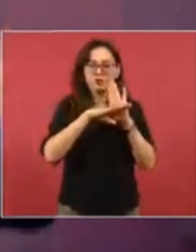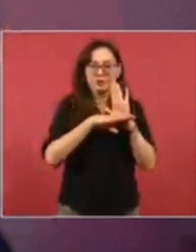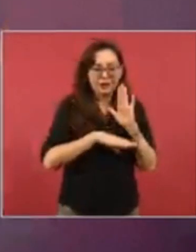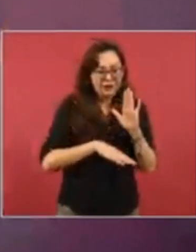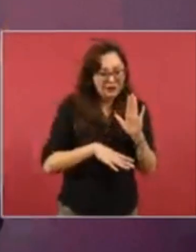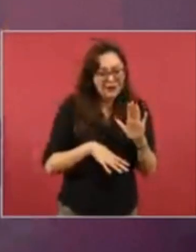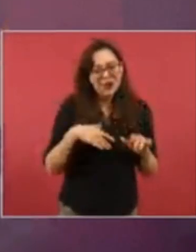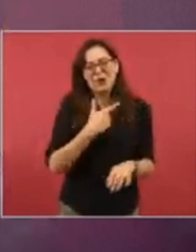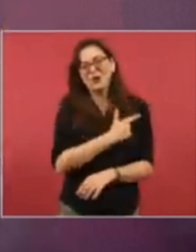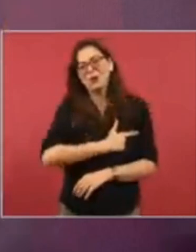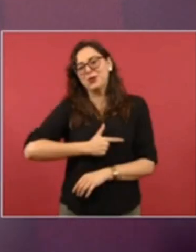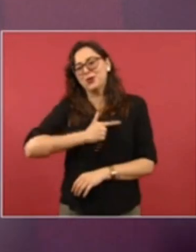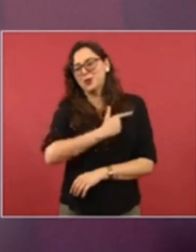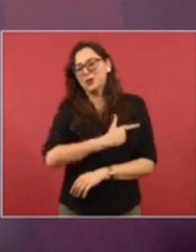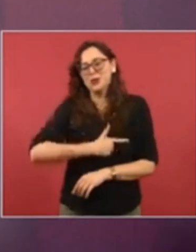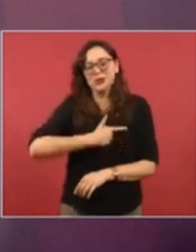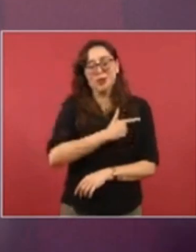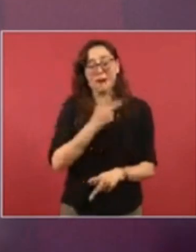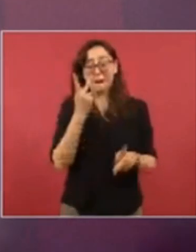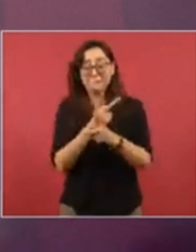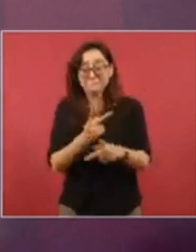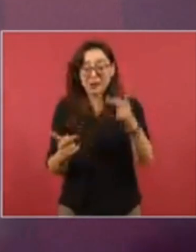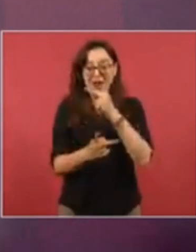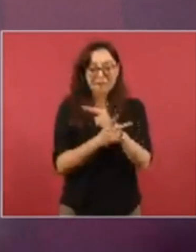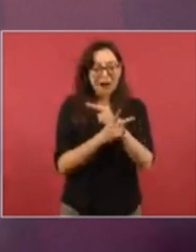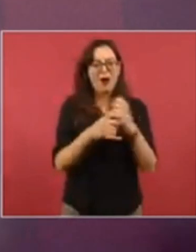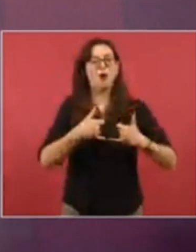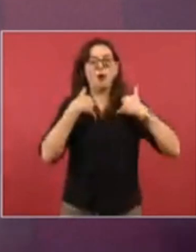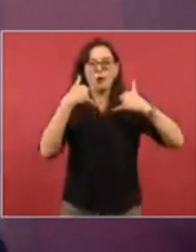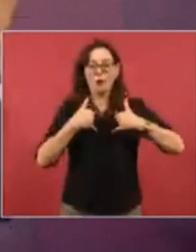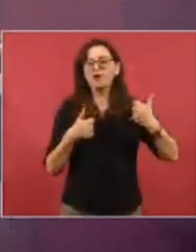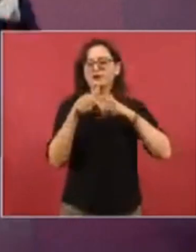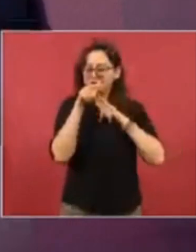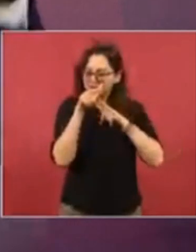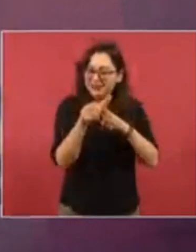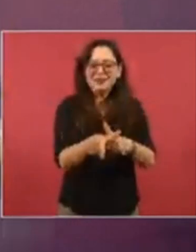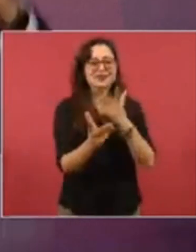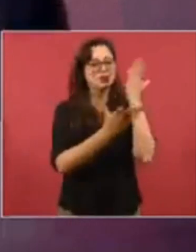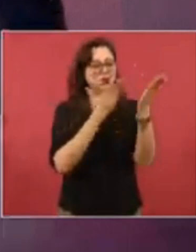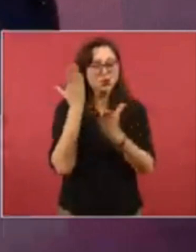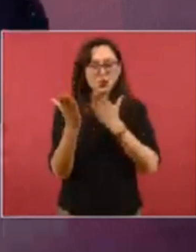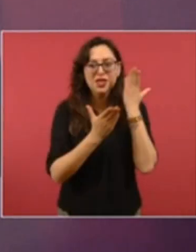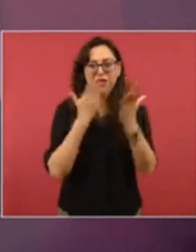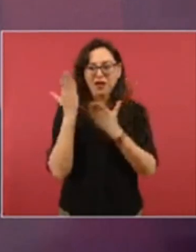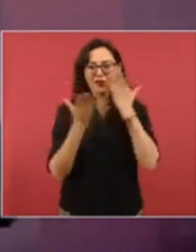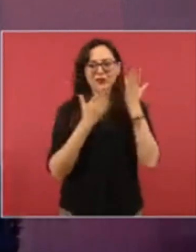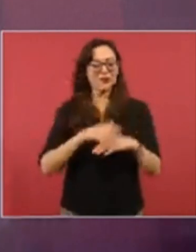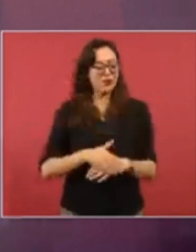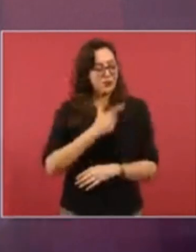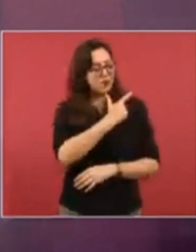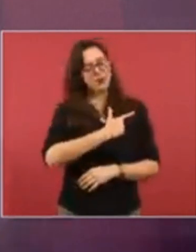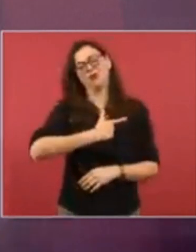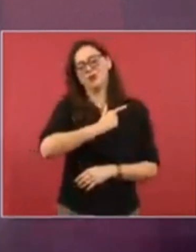preparatoria los jóvenes ya no abandonan la escuela porque todos los estudiantes